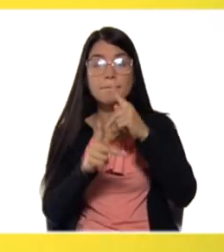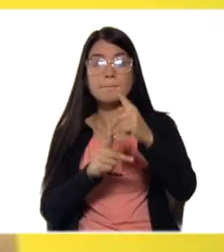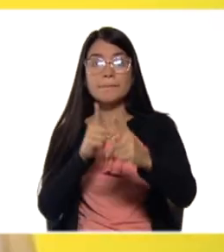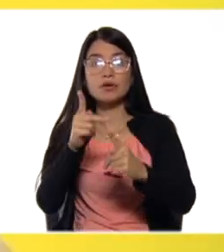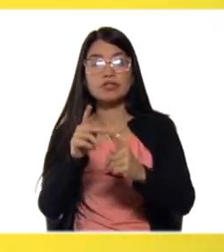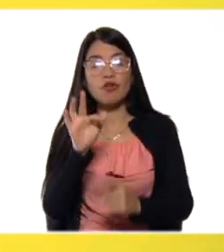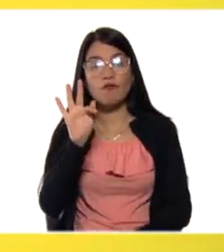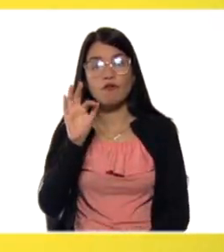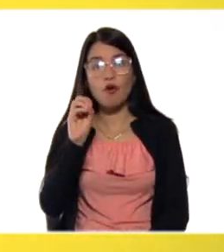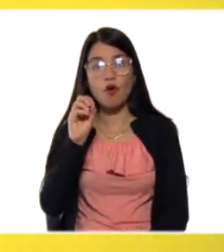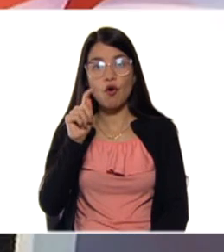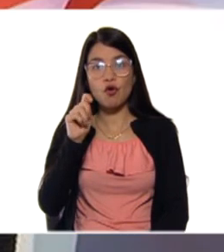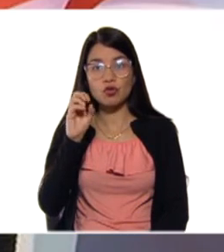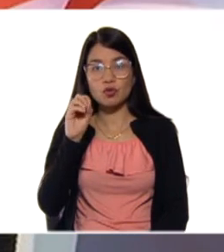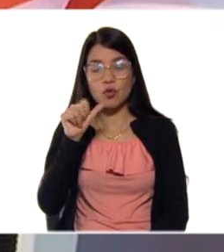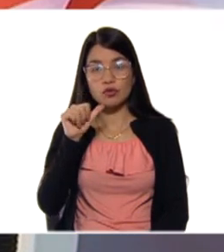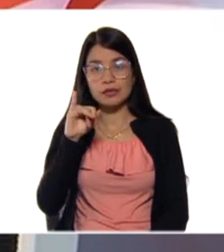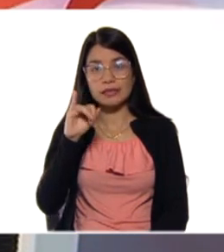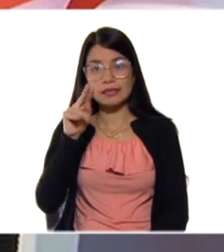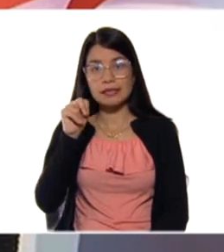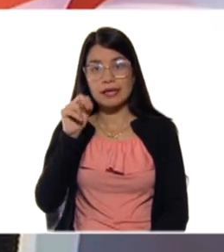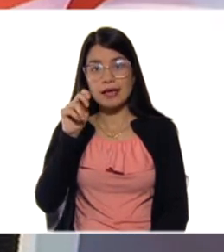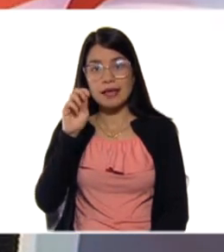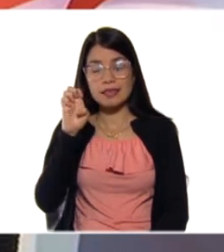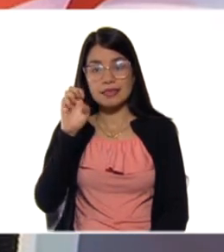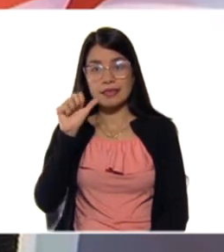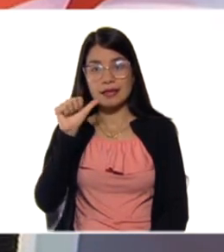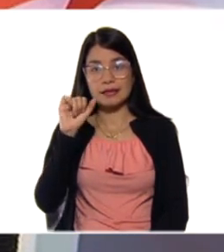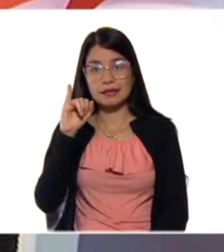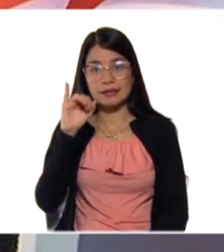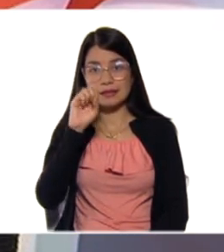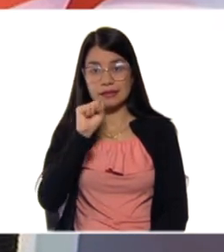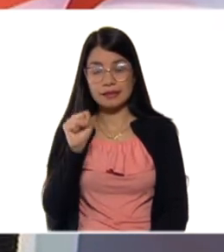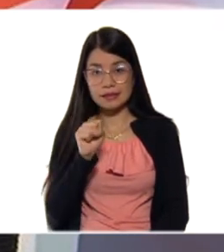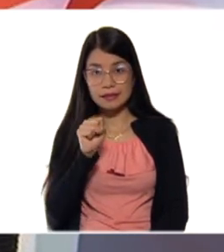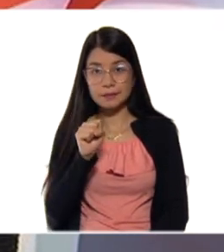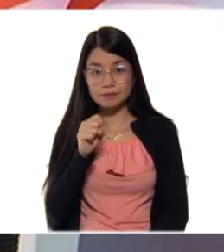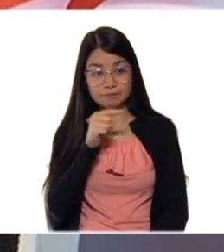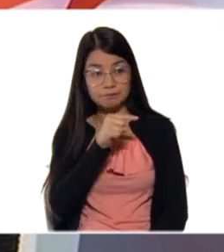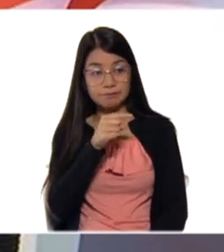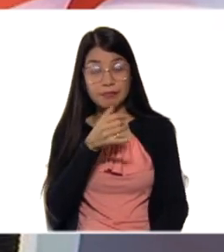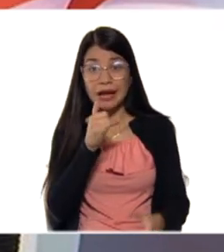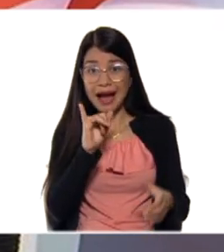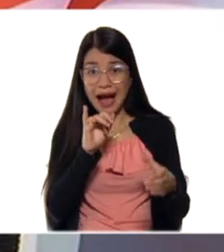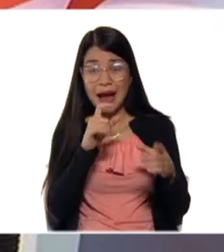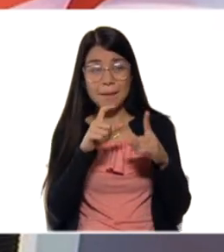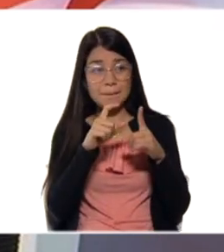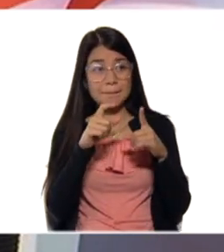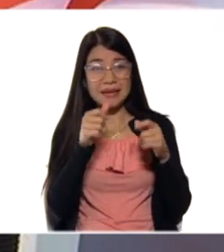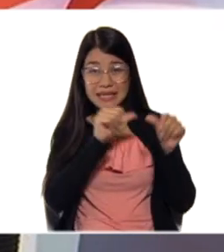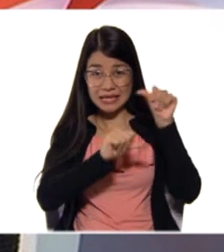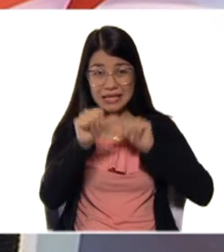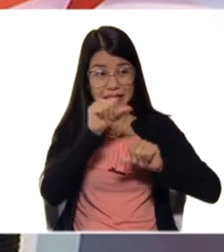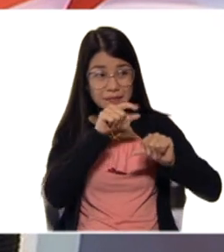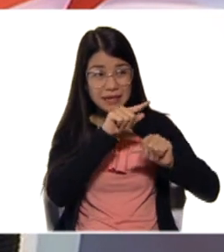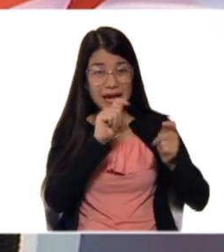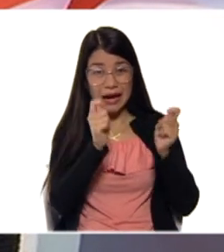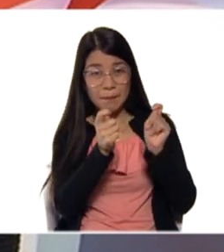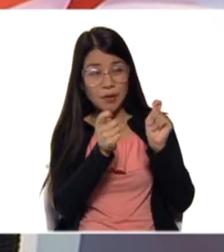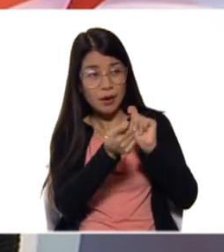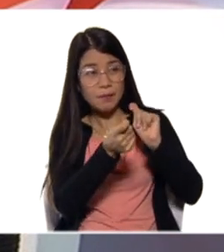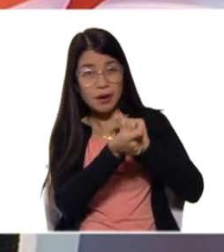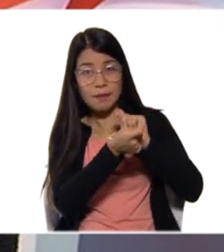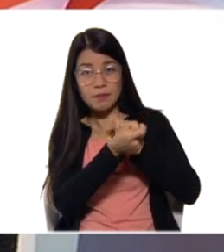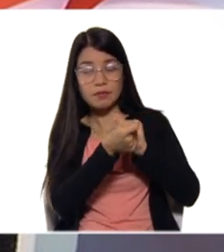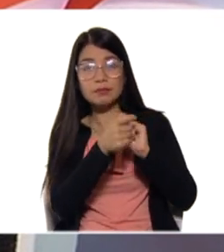Pero, profe, reacciones endotérmicas, exotérmicas. Sí. En esta planta, en el proceso de